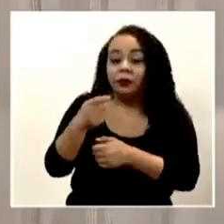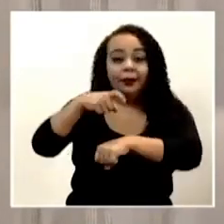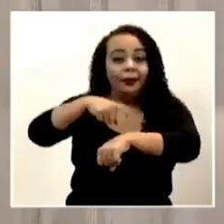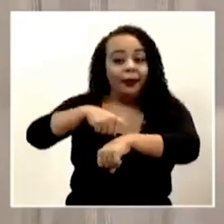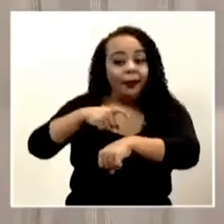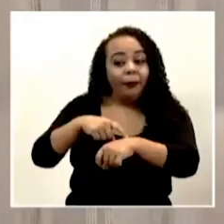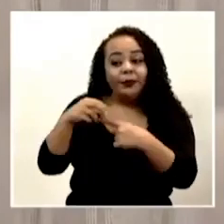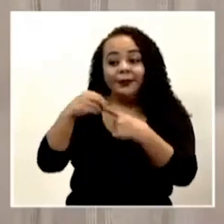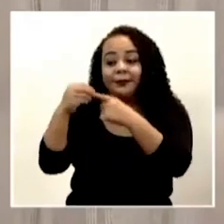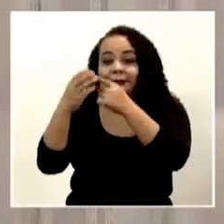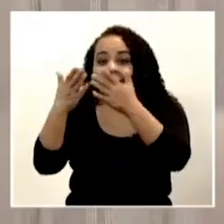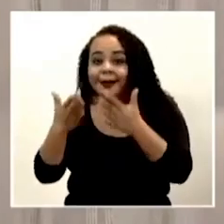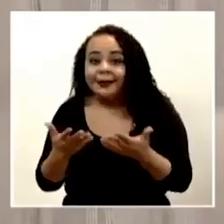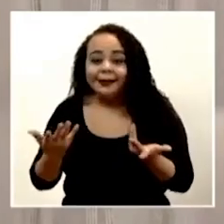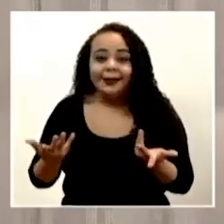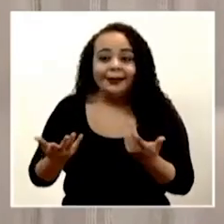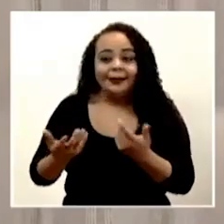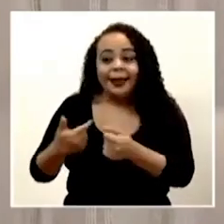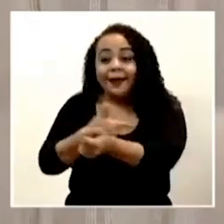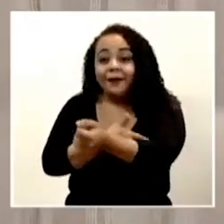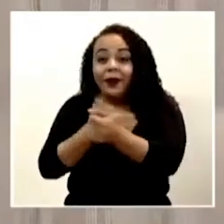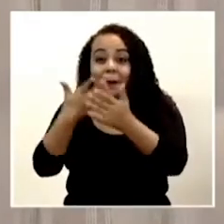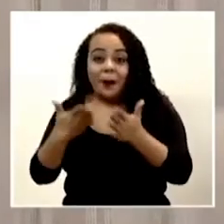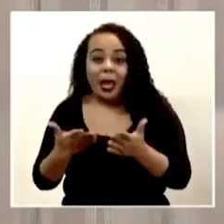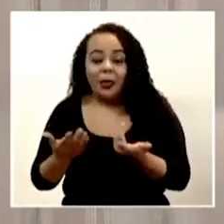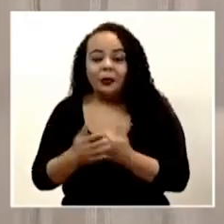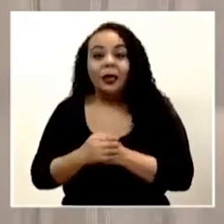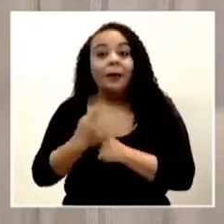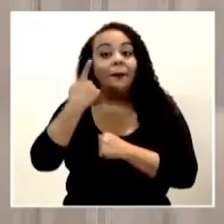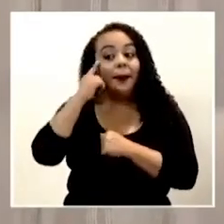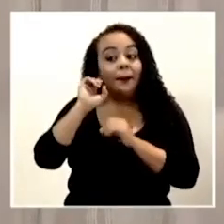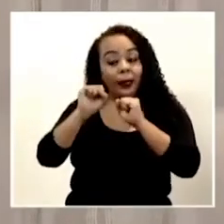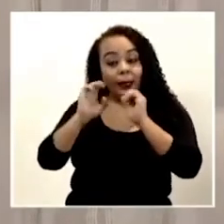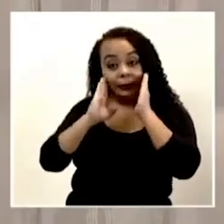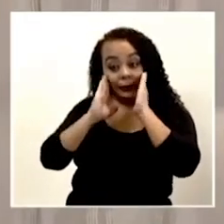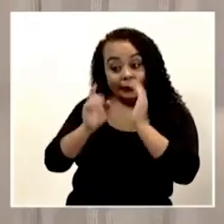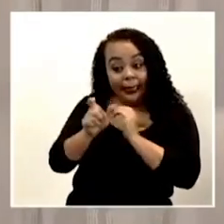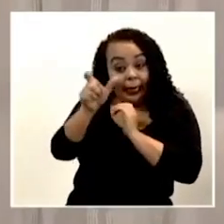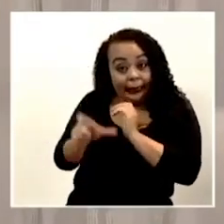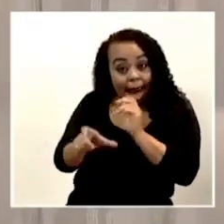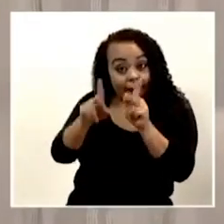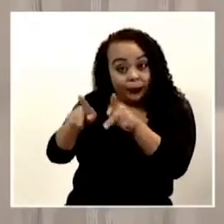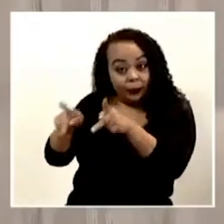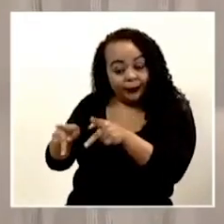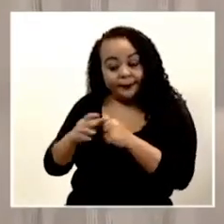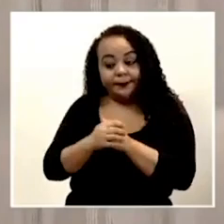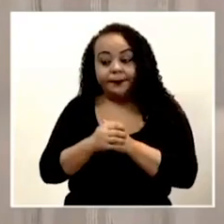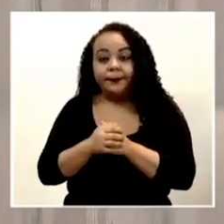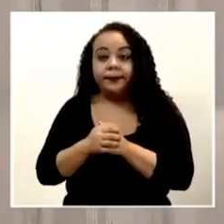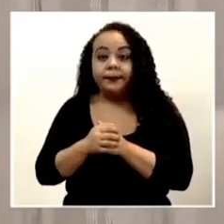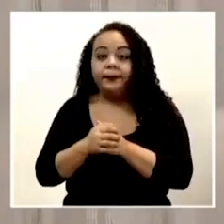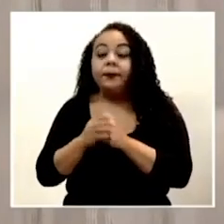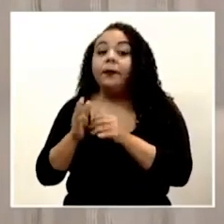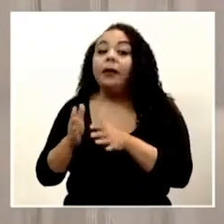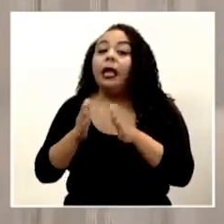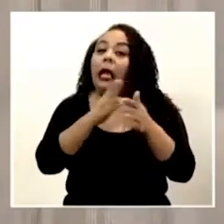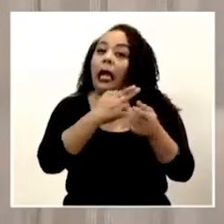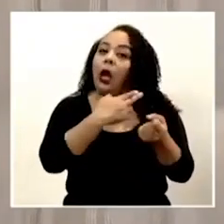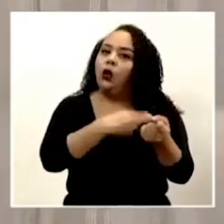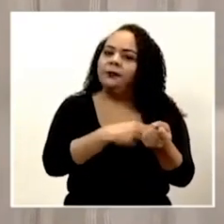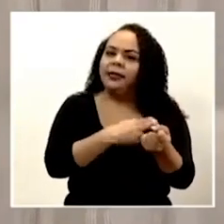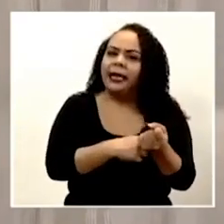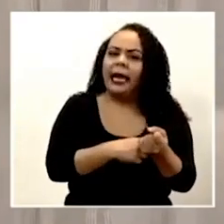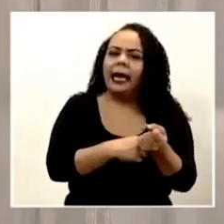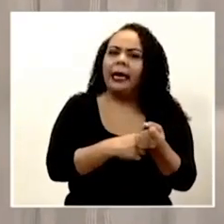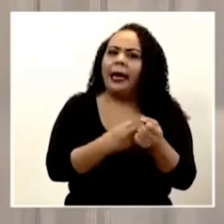de especialistas, de, de enfermeros para atender a ese paciente. En cuanto a cuál es el hospital que